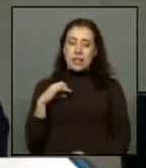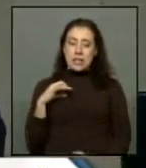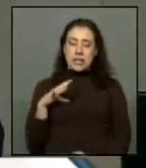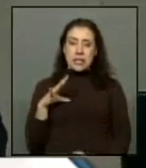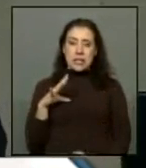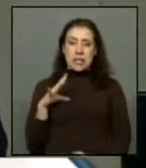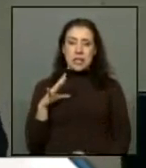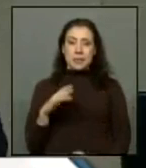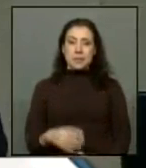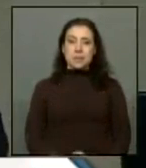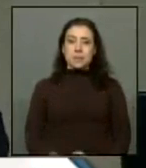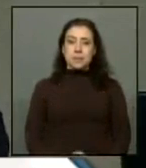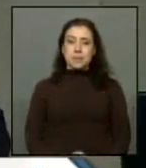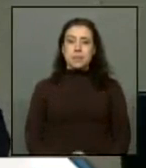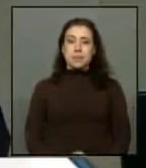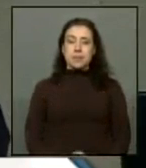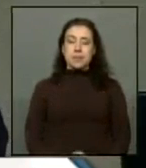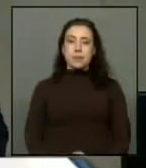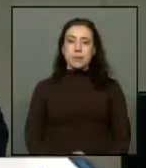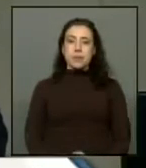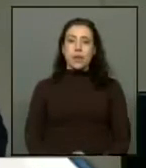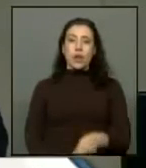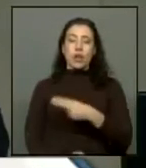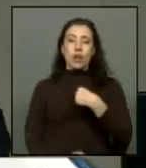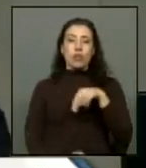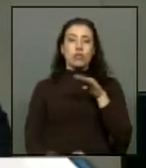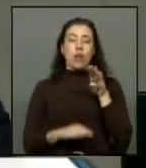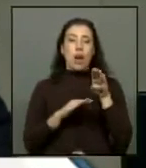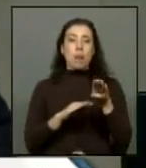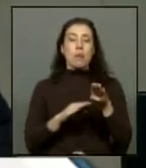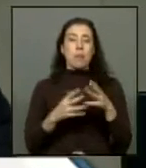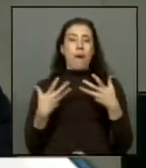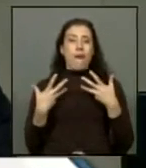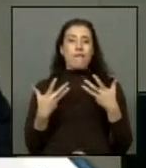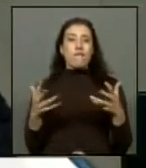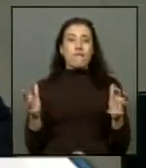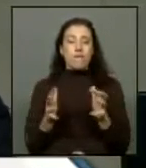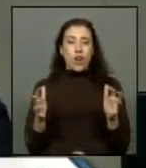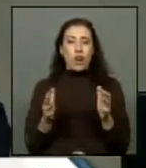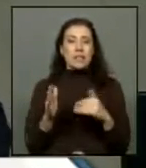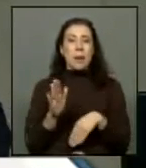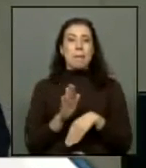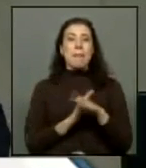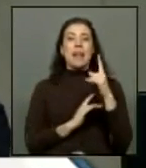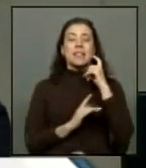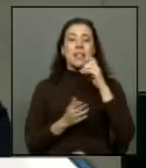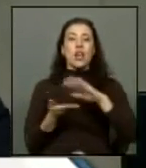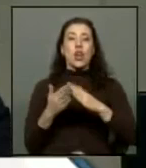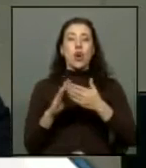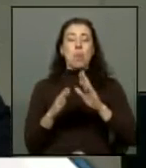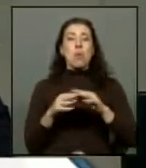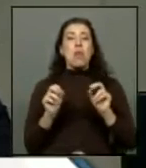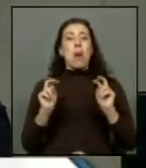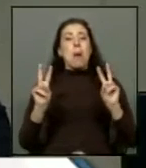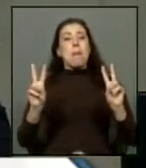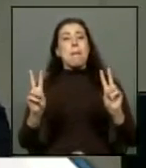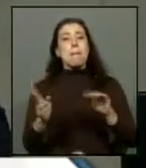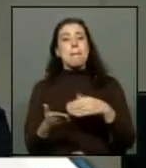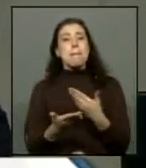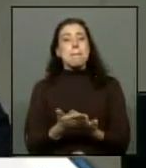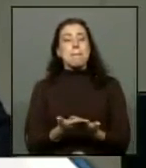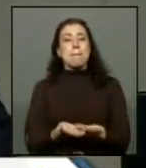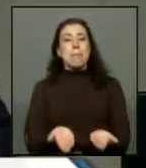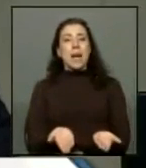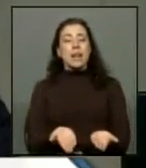cómo es posible que nosotros privilegiemos la violencia por sobre aquellas comunidades pacíficas que